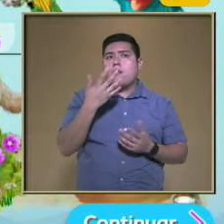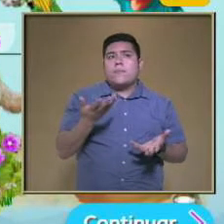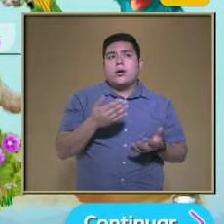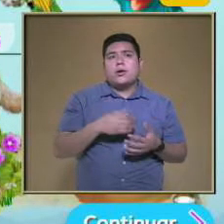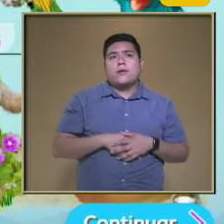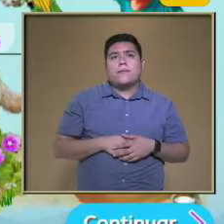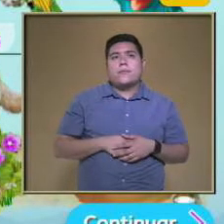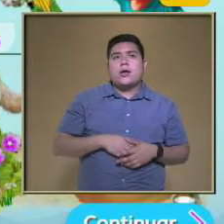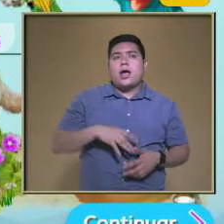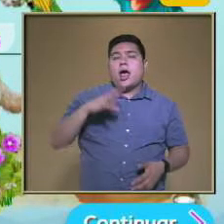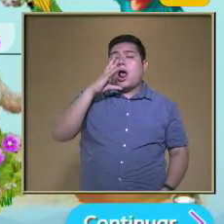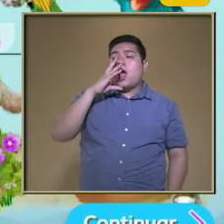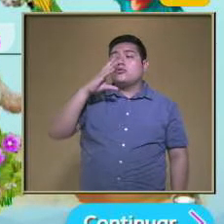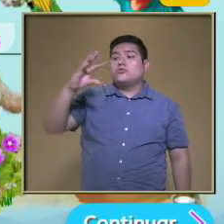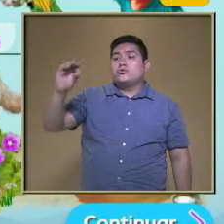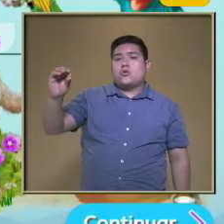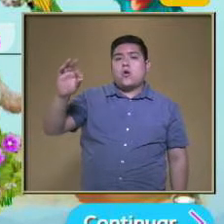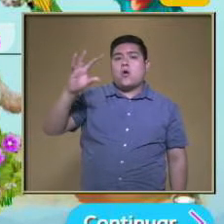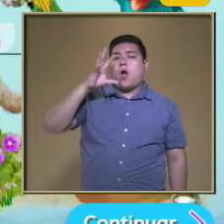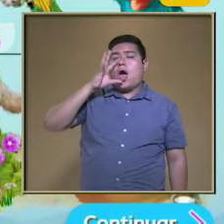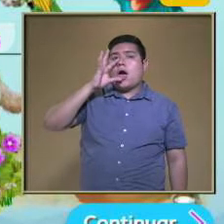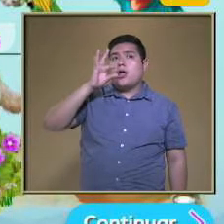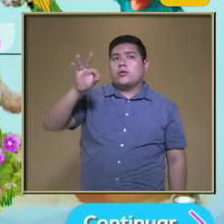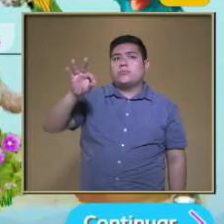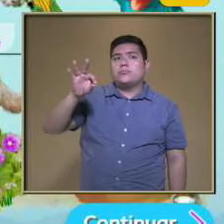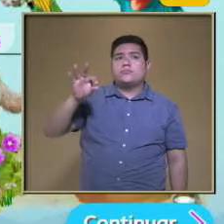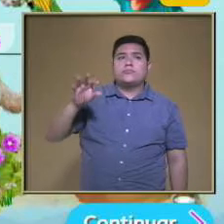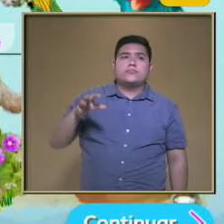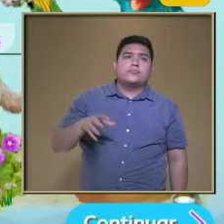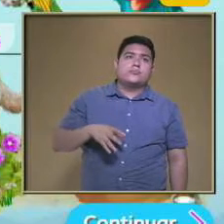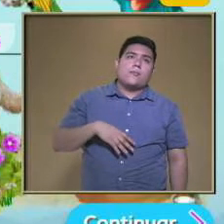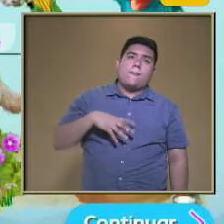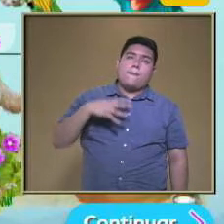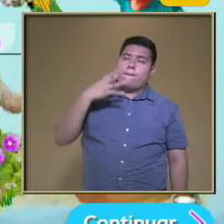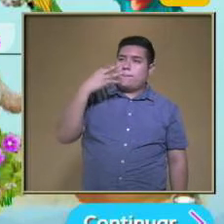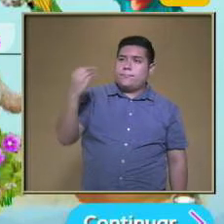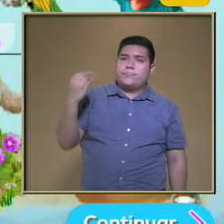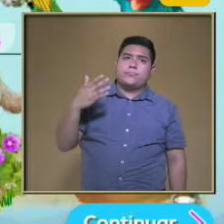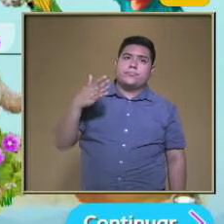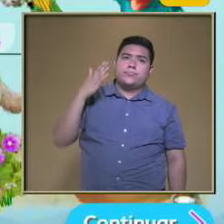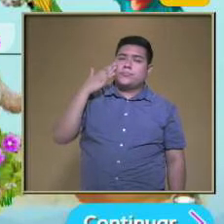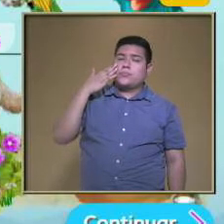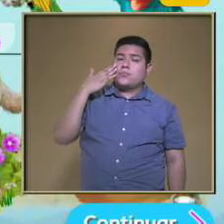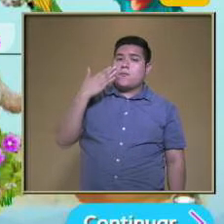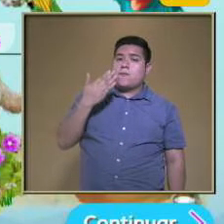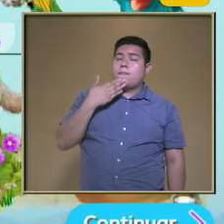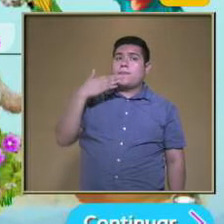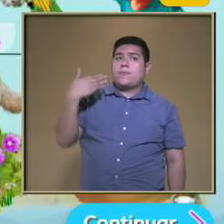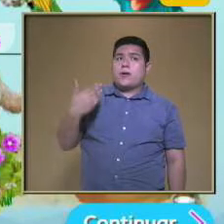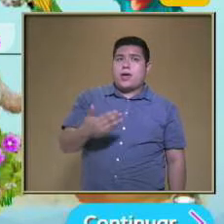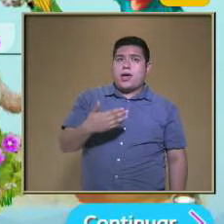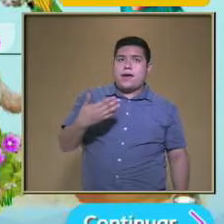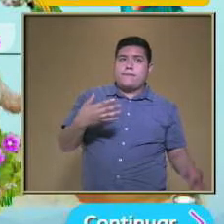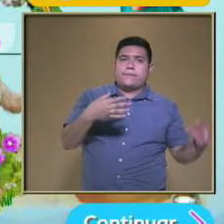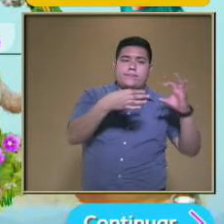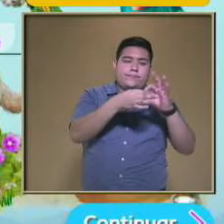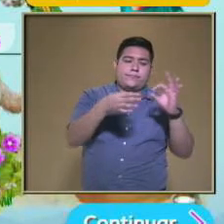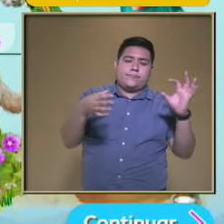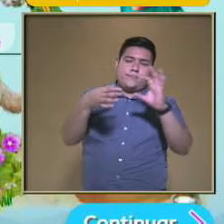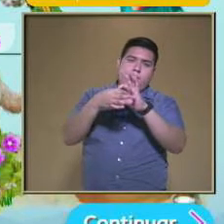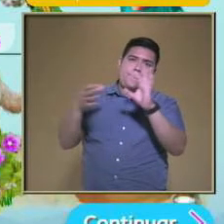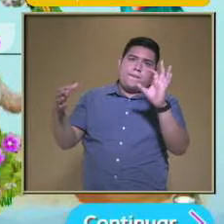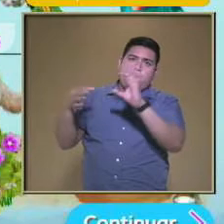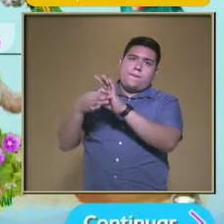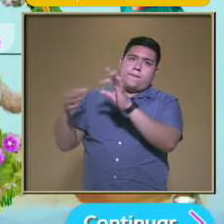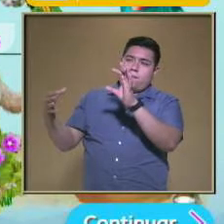Observaste al zorro Le damos clic Y se conecta Vemos en la parte superior Cómo sigue avanzando La cadena Del flujo